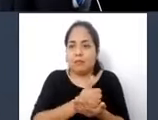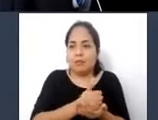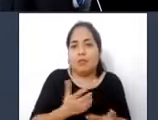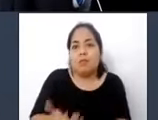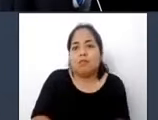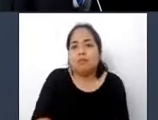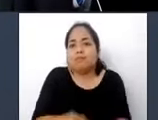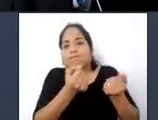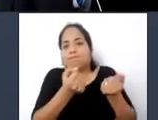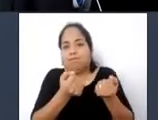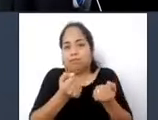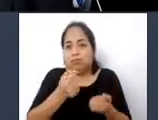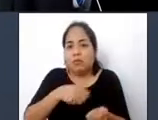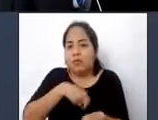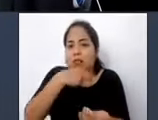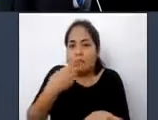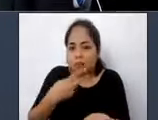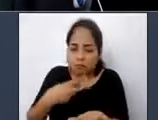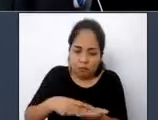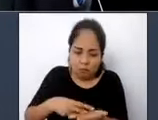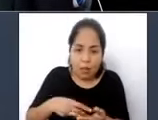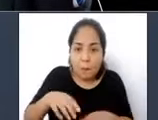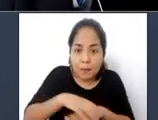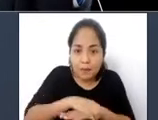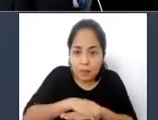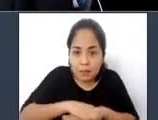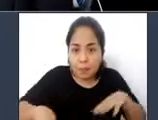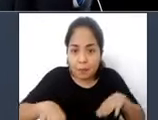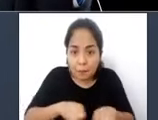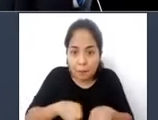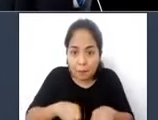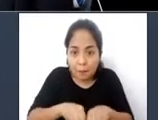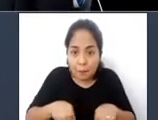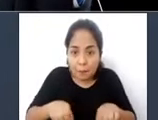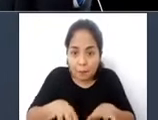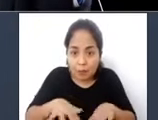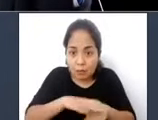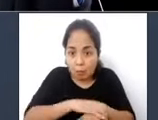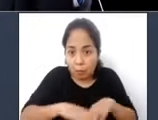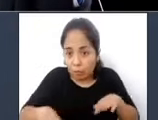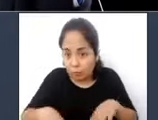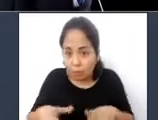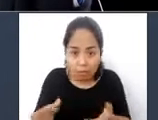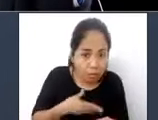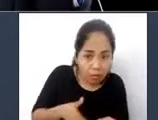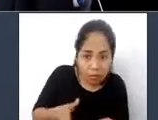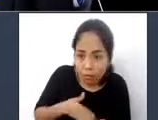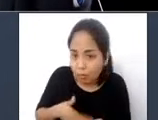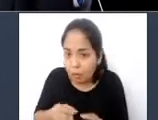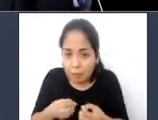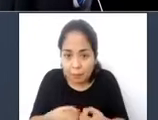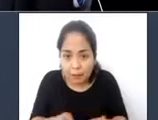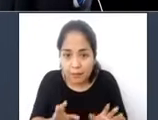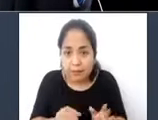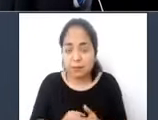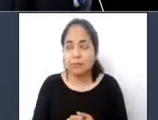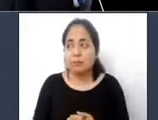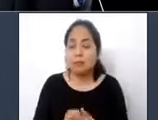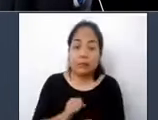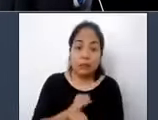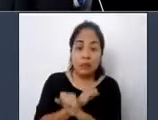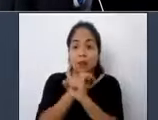tuvieron que ir a buscar el zapato que se había quedado en el avión y al día siguiente cuando me levanté en el hotel